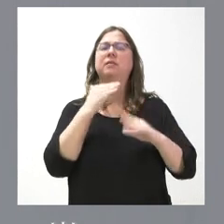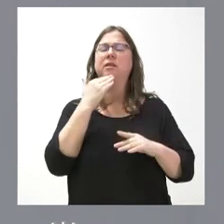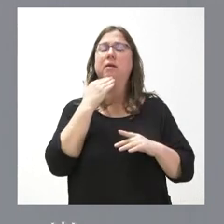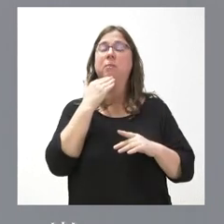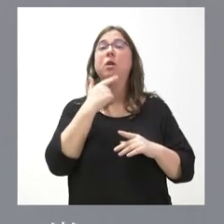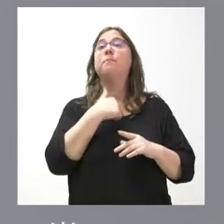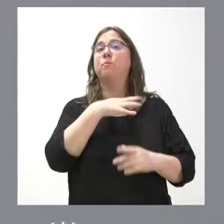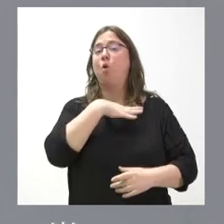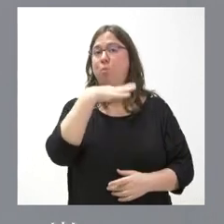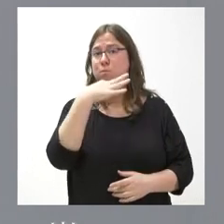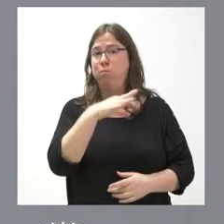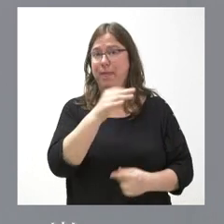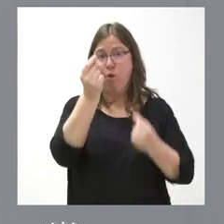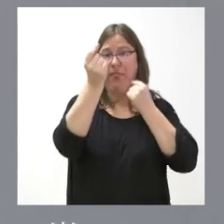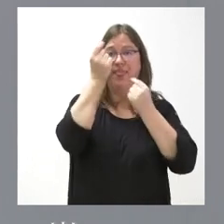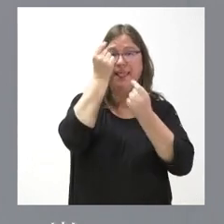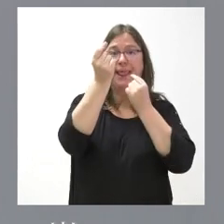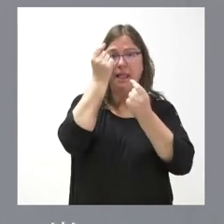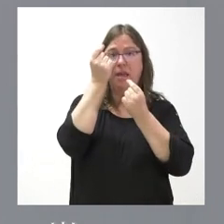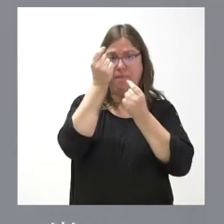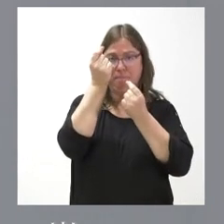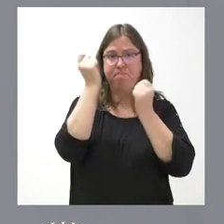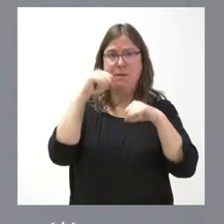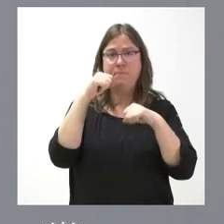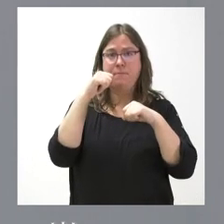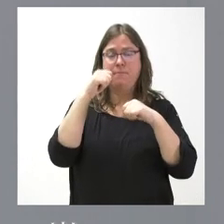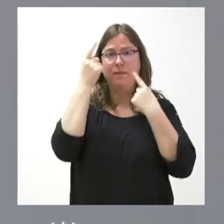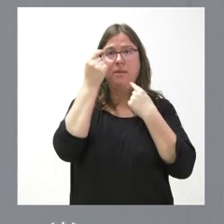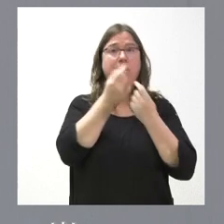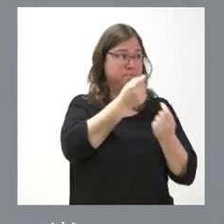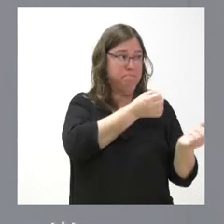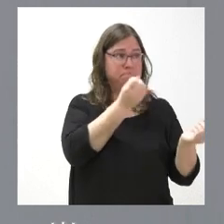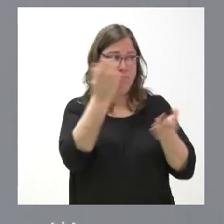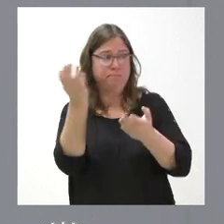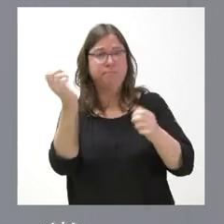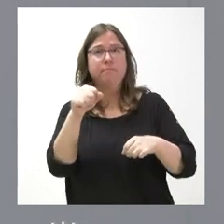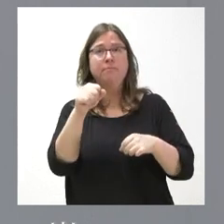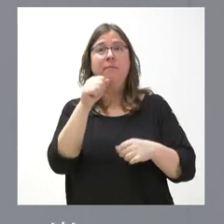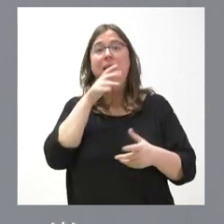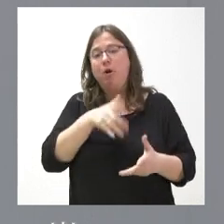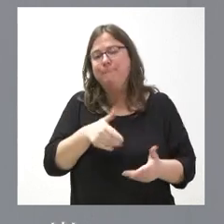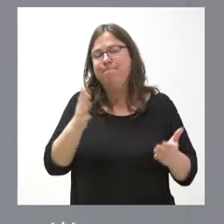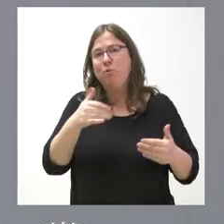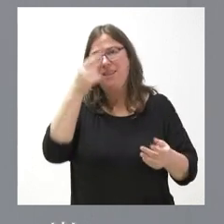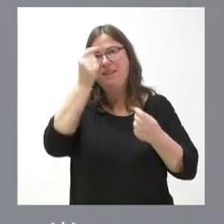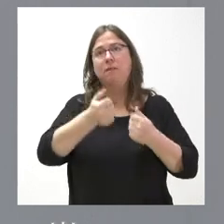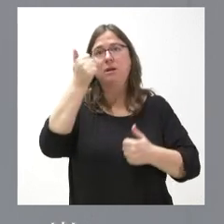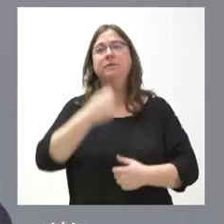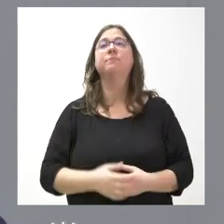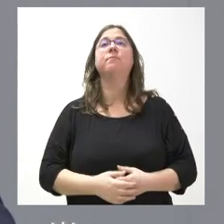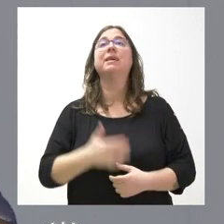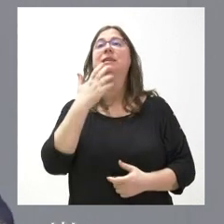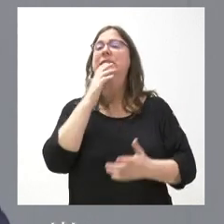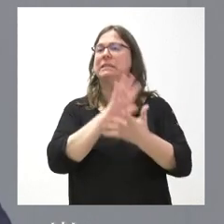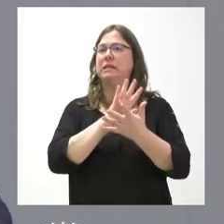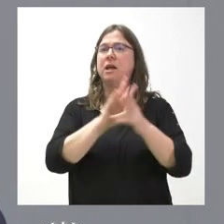podemos detallar con más información o con más precisión de la que tengo en este momento sobre este hecho. Sí le tranquilizo